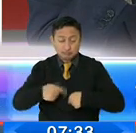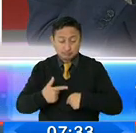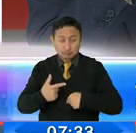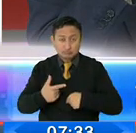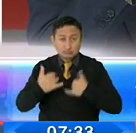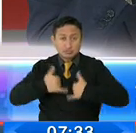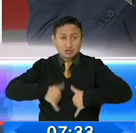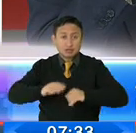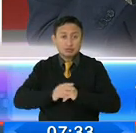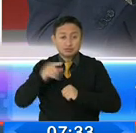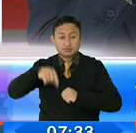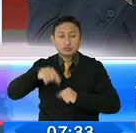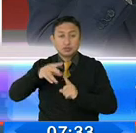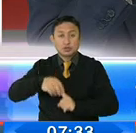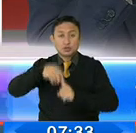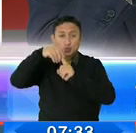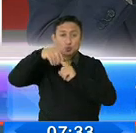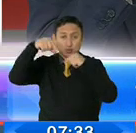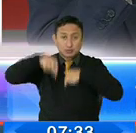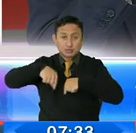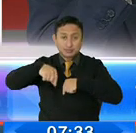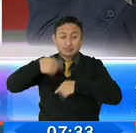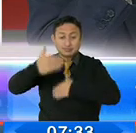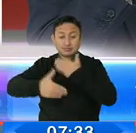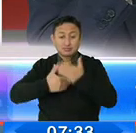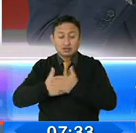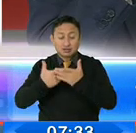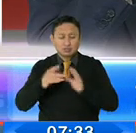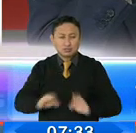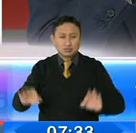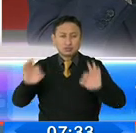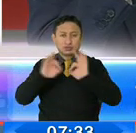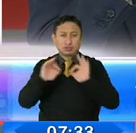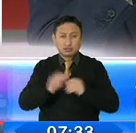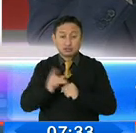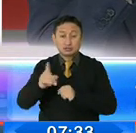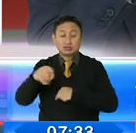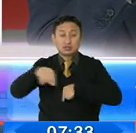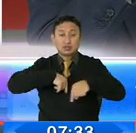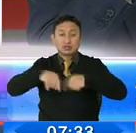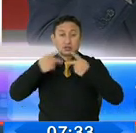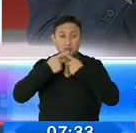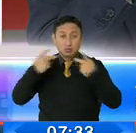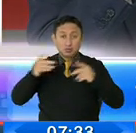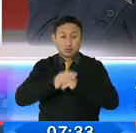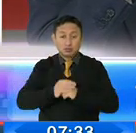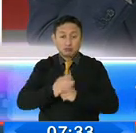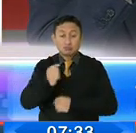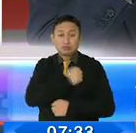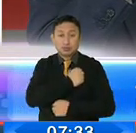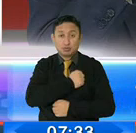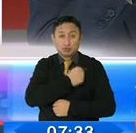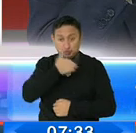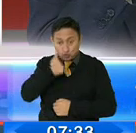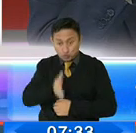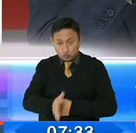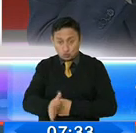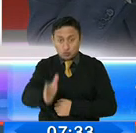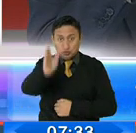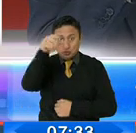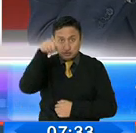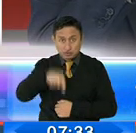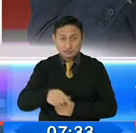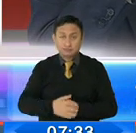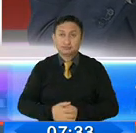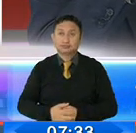todavía en los carriles exclusivos que se van a generar, porque es importante que el transporte público tenga esa preferencia en